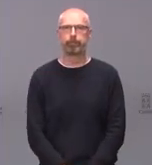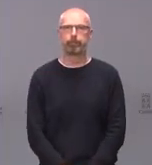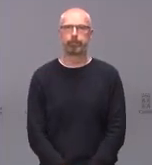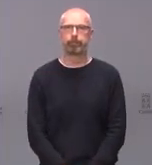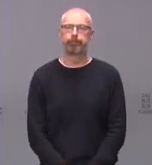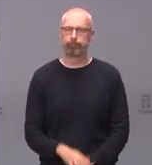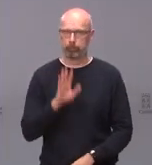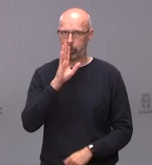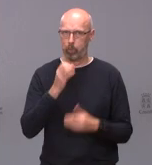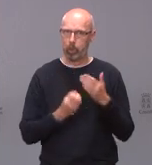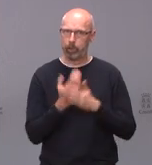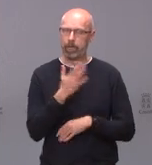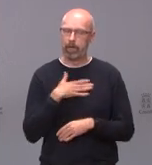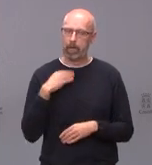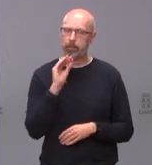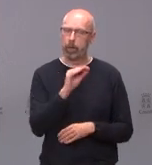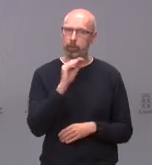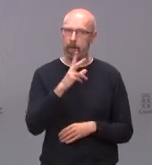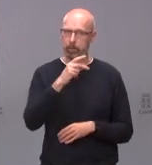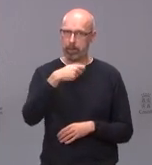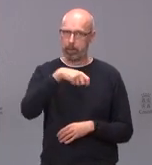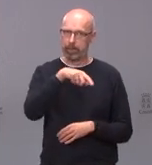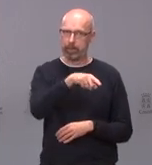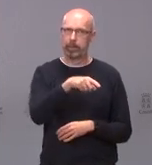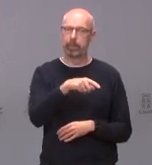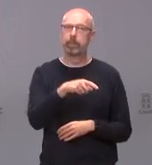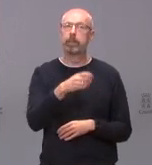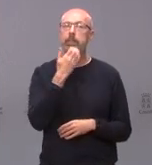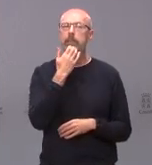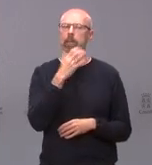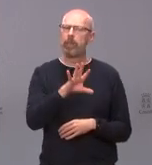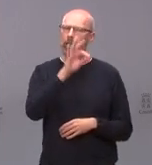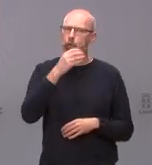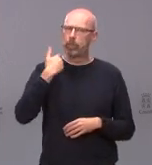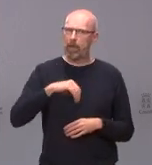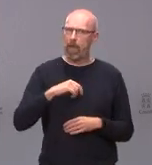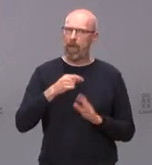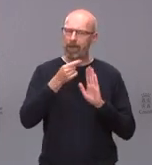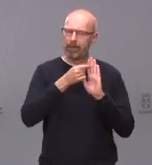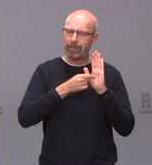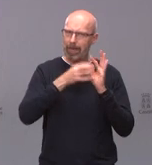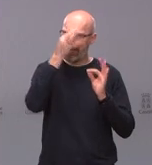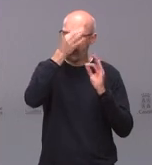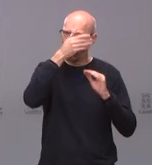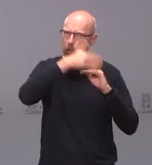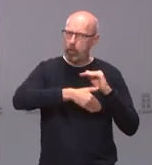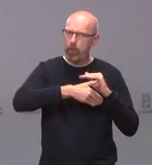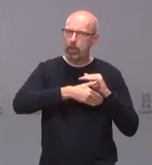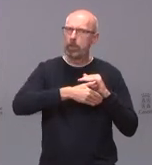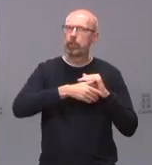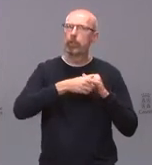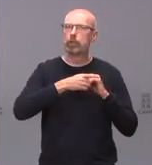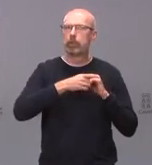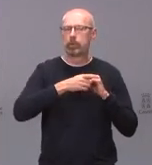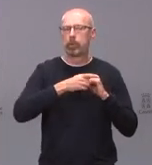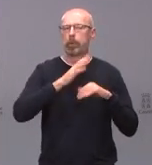muy buenas yo quería preguntar al vicepresidente si ya está decidido que las restricciones se van a aplicar a términos a nivel municipal y si